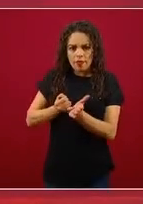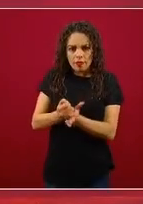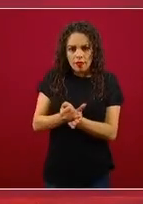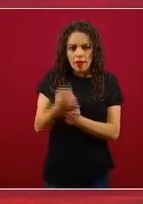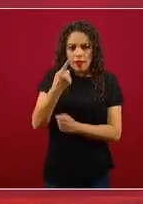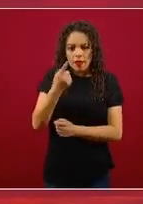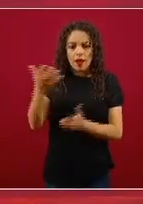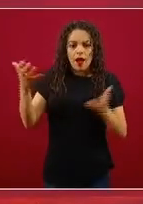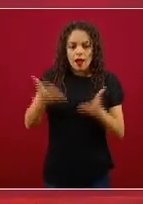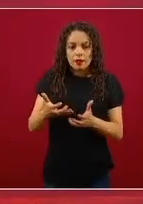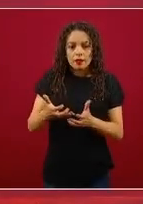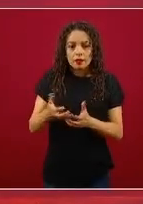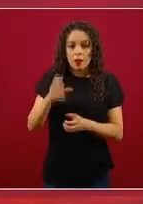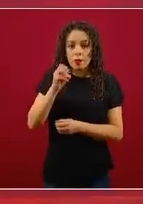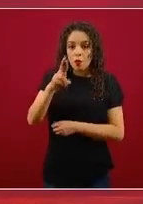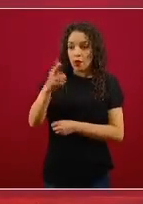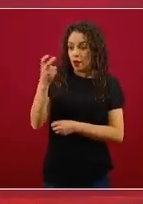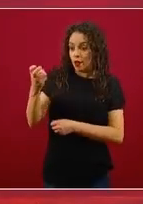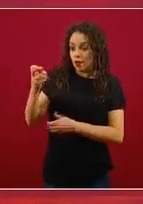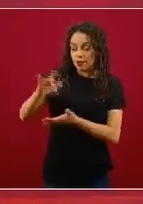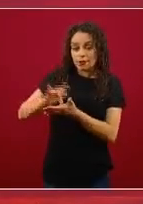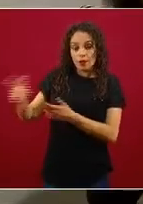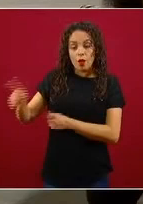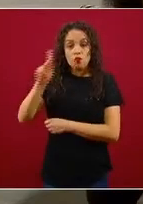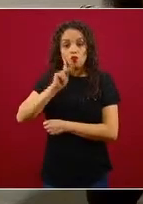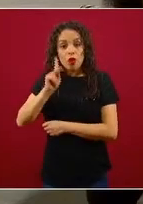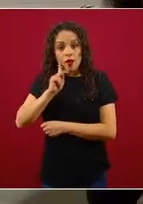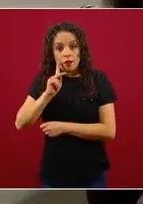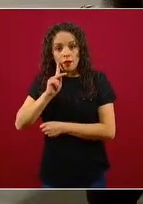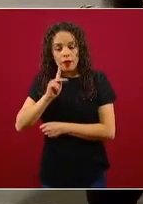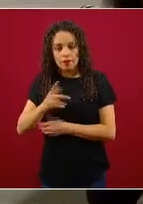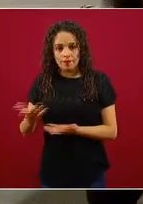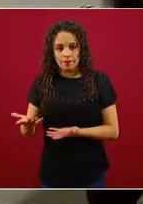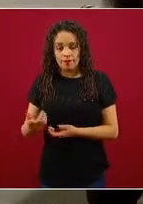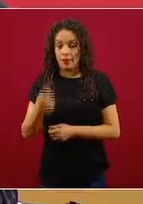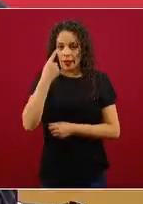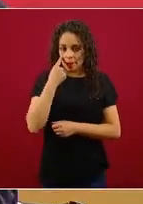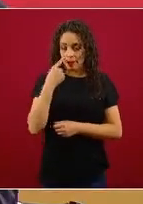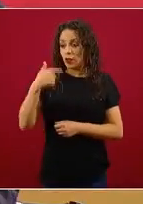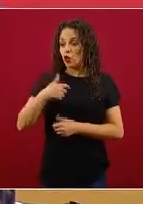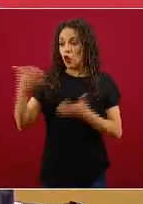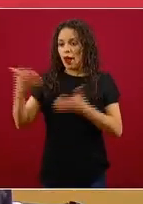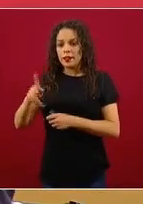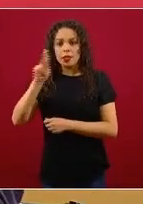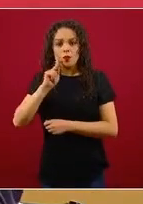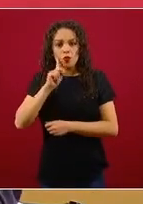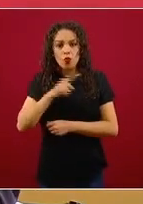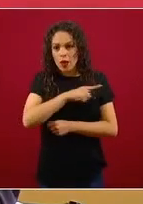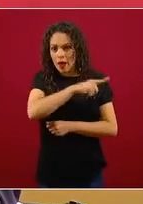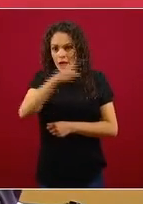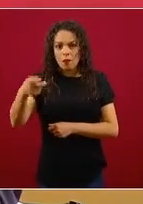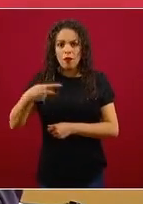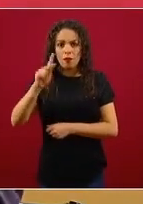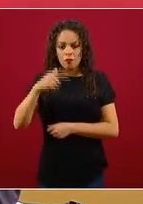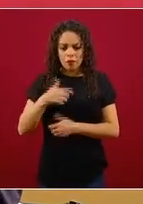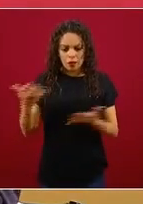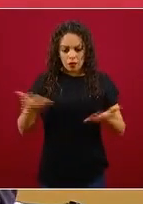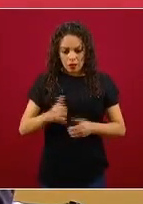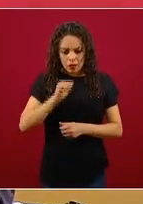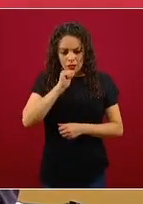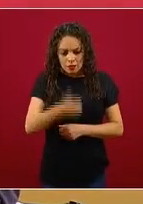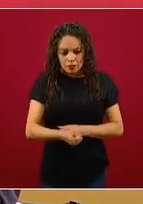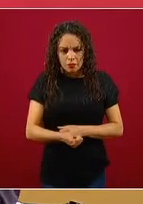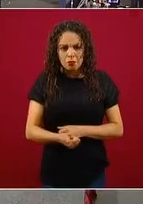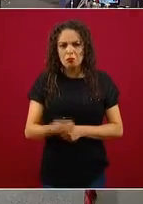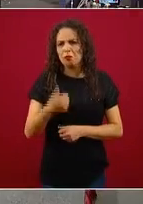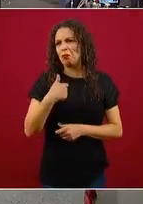Si yo hago las pruebas y no hago nada al respecto, puedo hacerle pruebas a todos y cada una de las personas todos los